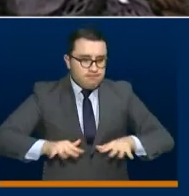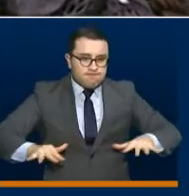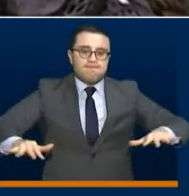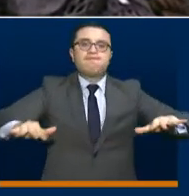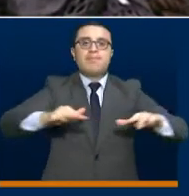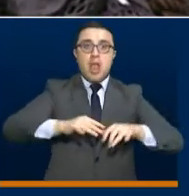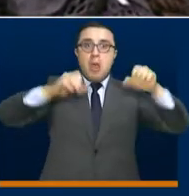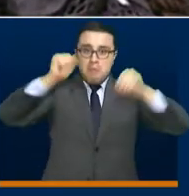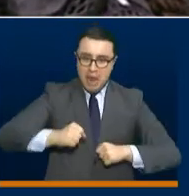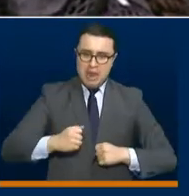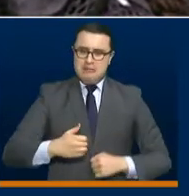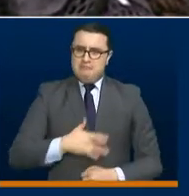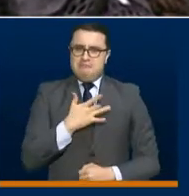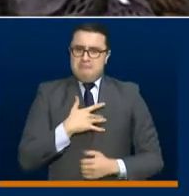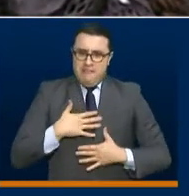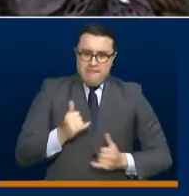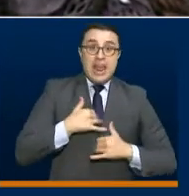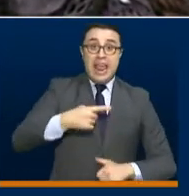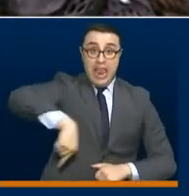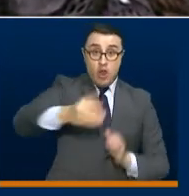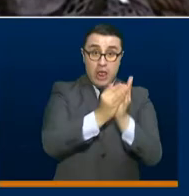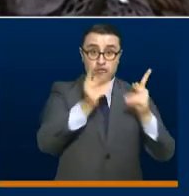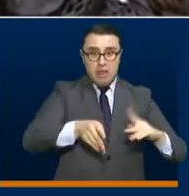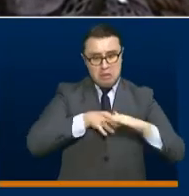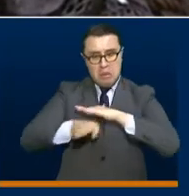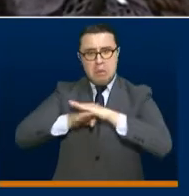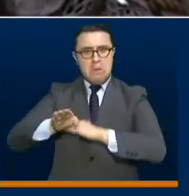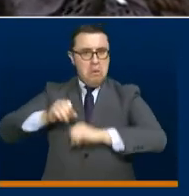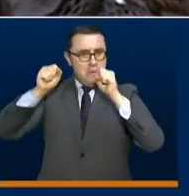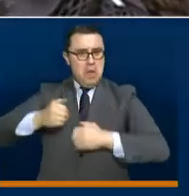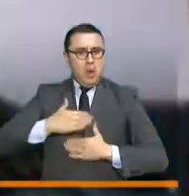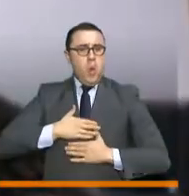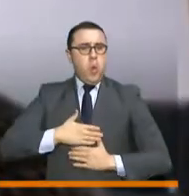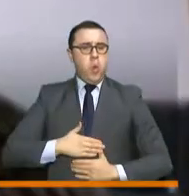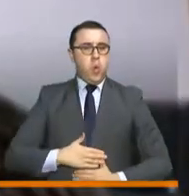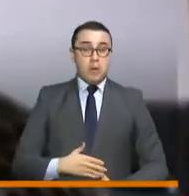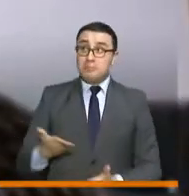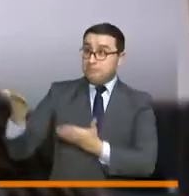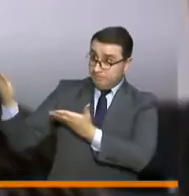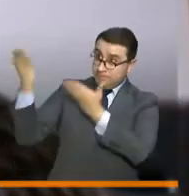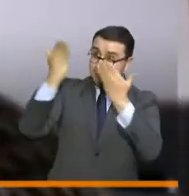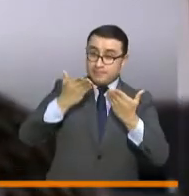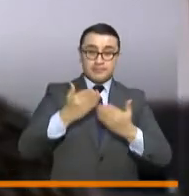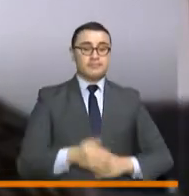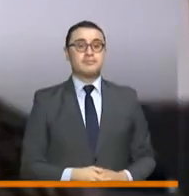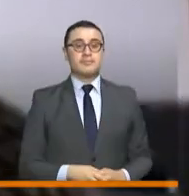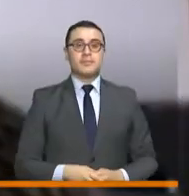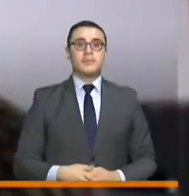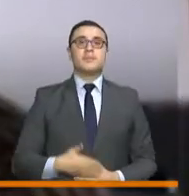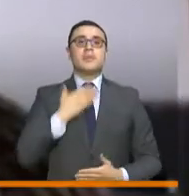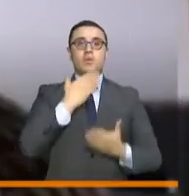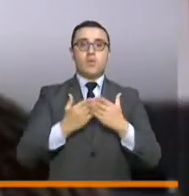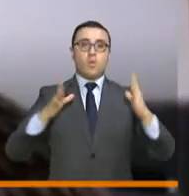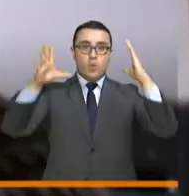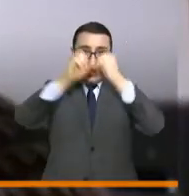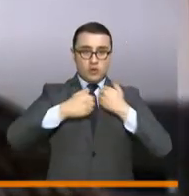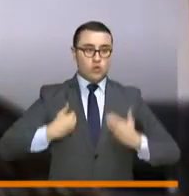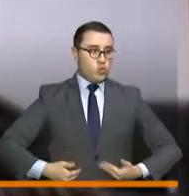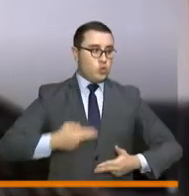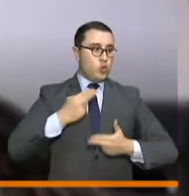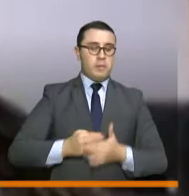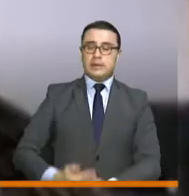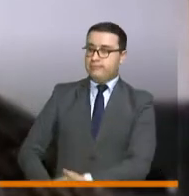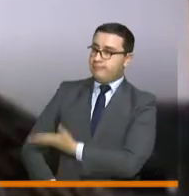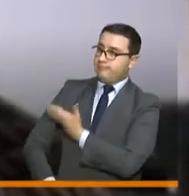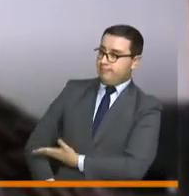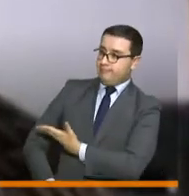con entusiasmo por parte de los estudiantes. La escuchamos, rectora. Bueno, muy buenas noches, Marta Ruth Ávila Torres. Soy